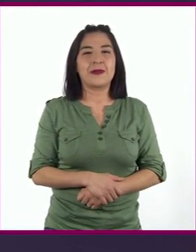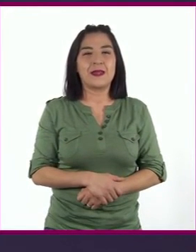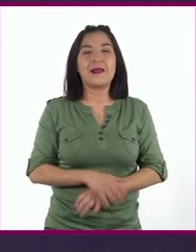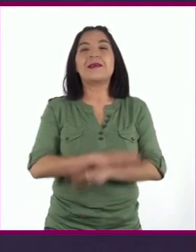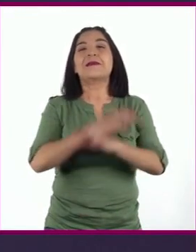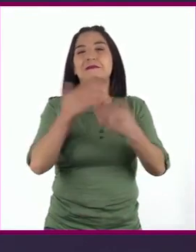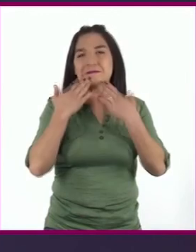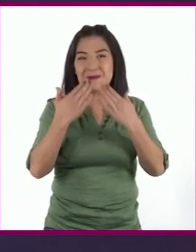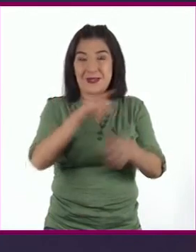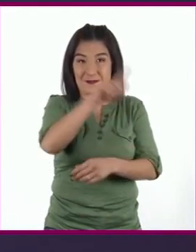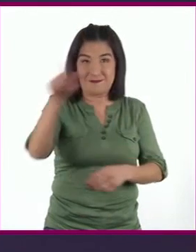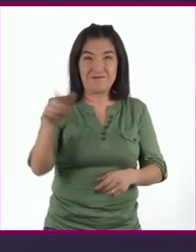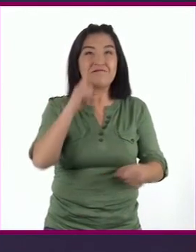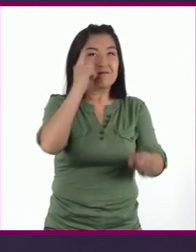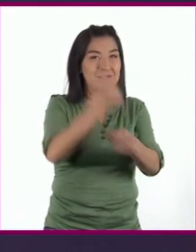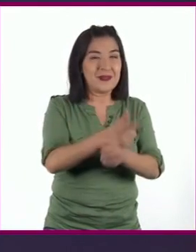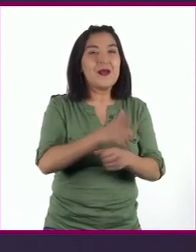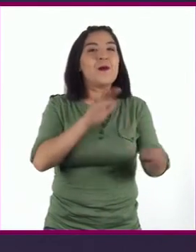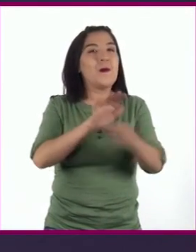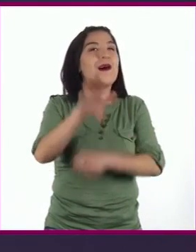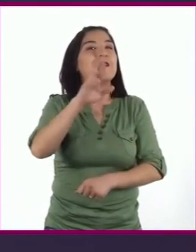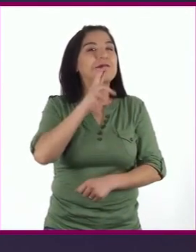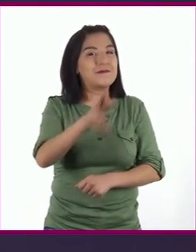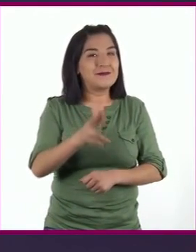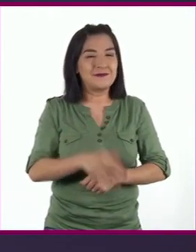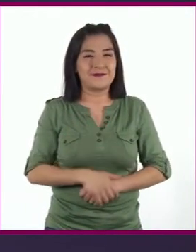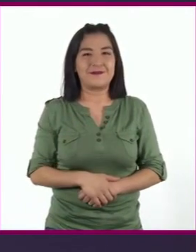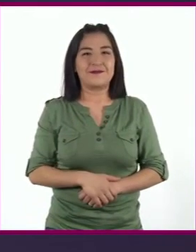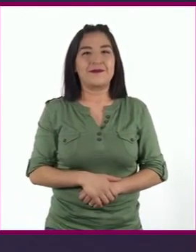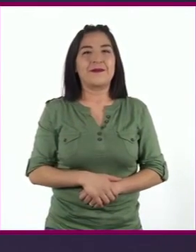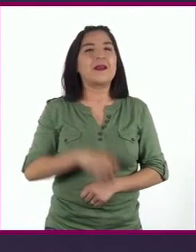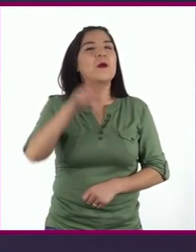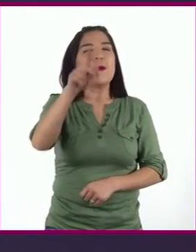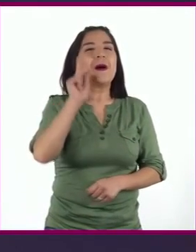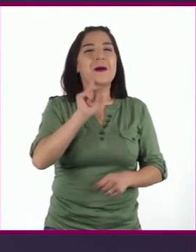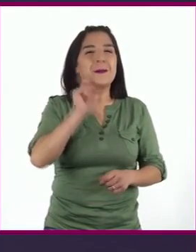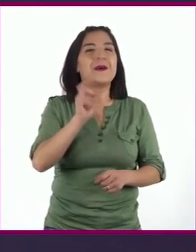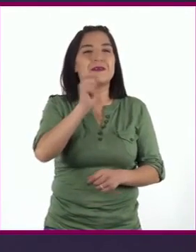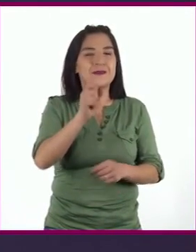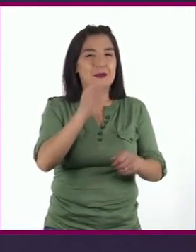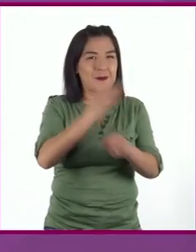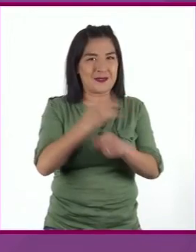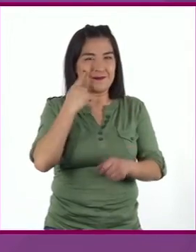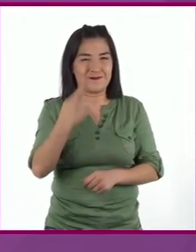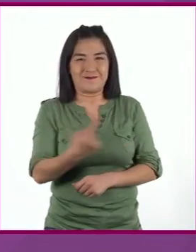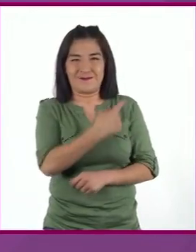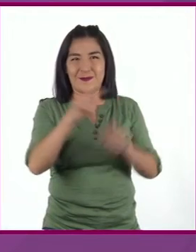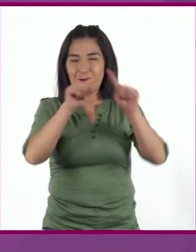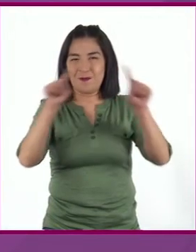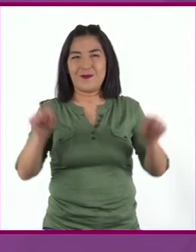Bien, ¿lograron identificar las respuestas? Cotéjenlas con el siguiente cuadro